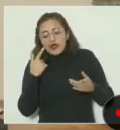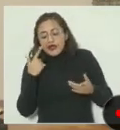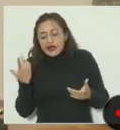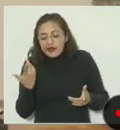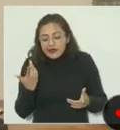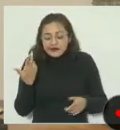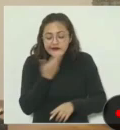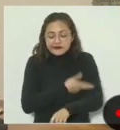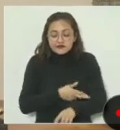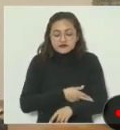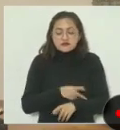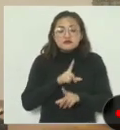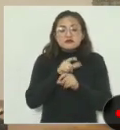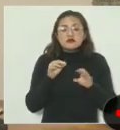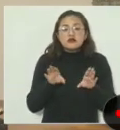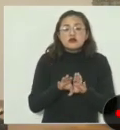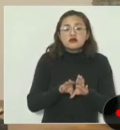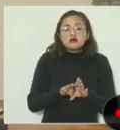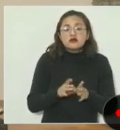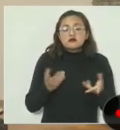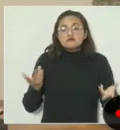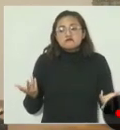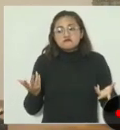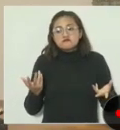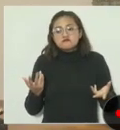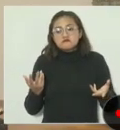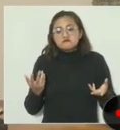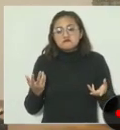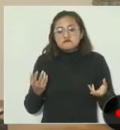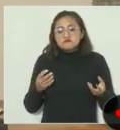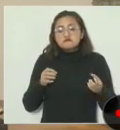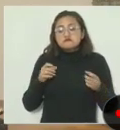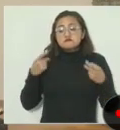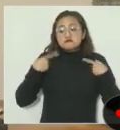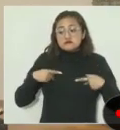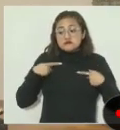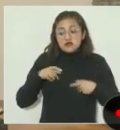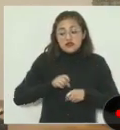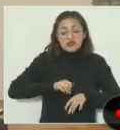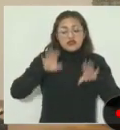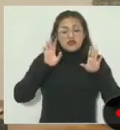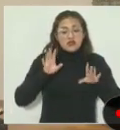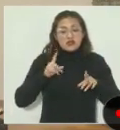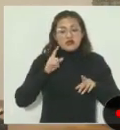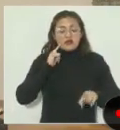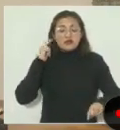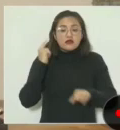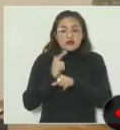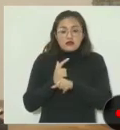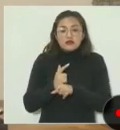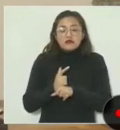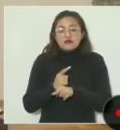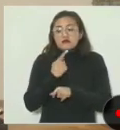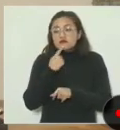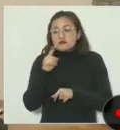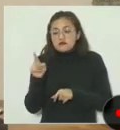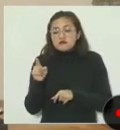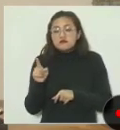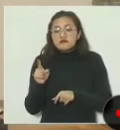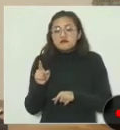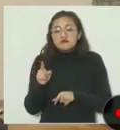y se sale fuera de su control, la abandonan los delincuentes, entonces se detecta, se denuncia,